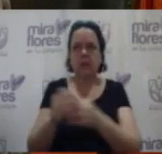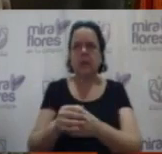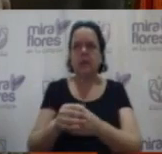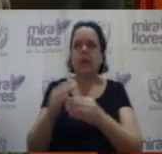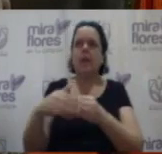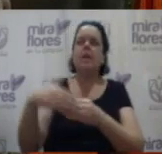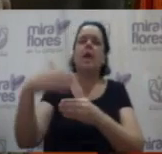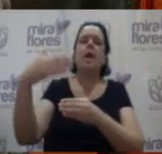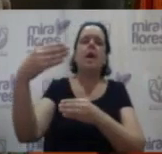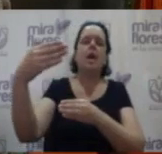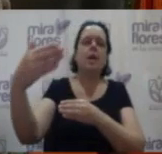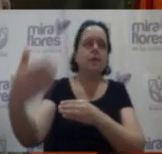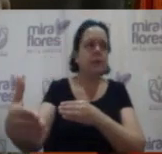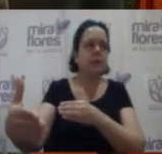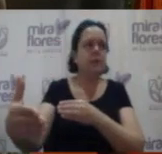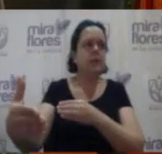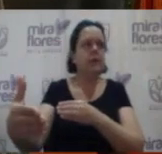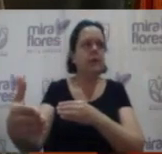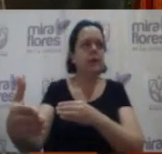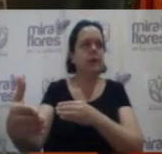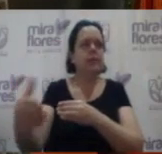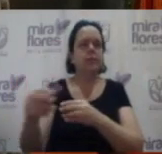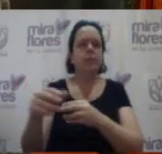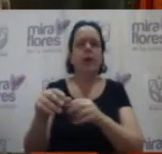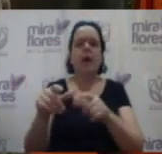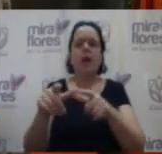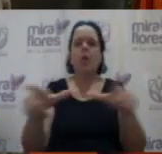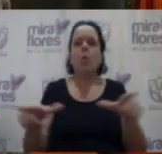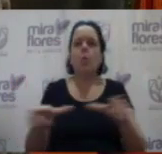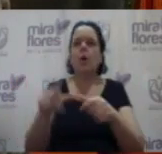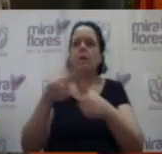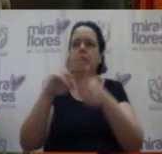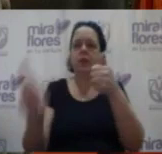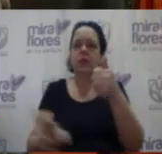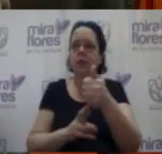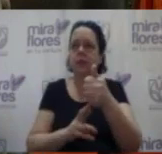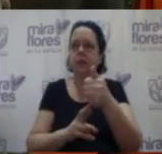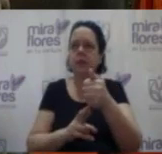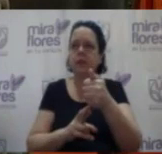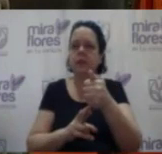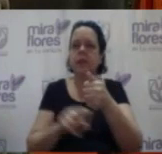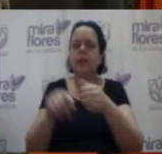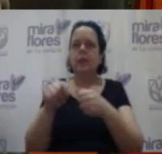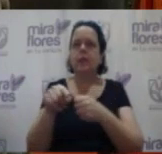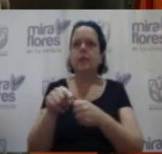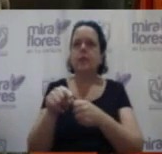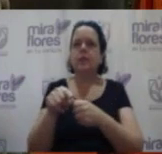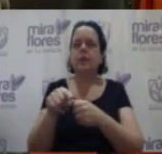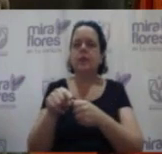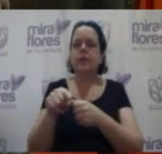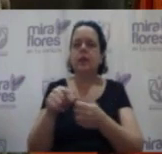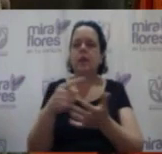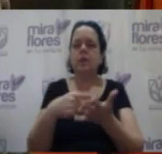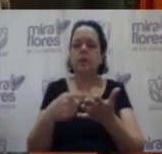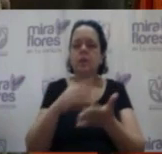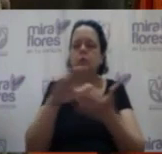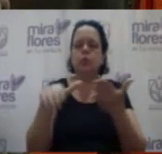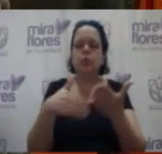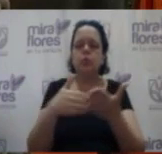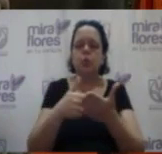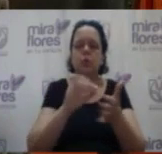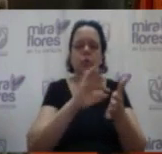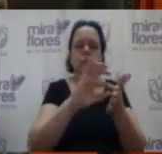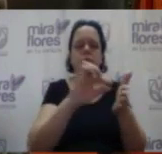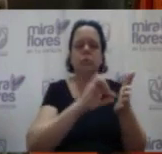a la sala de regidores donde figura que en todos los casos